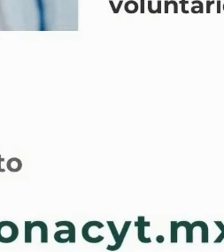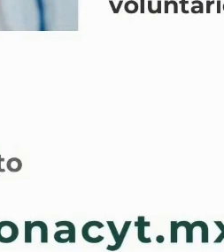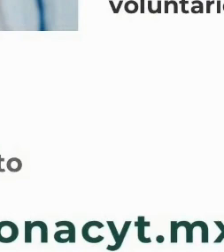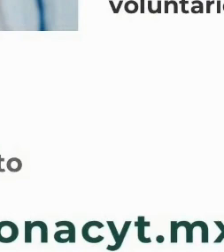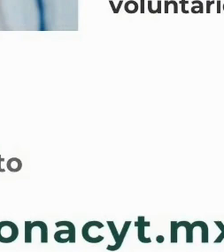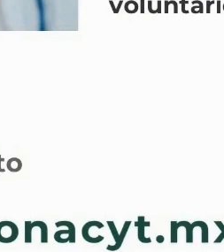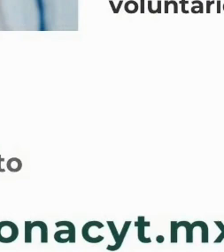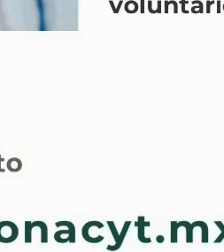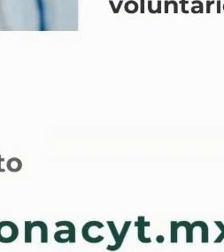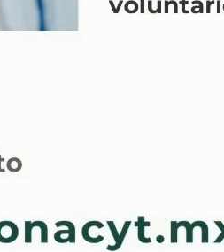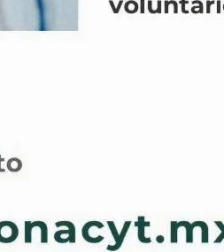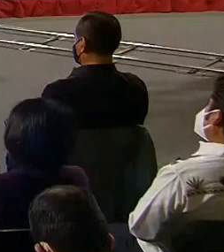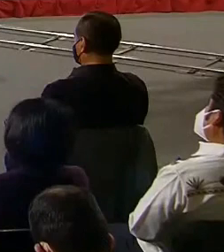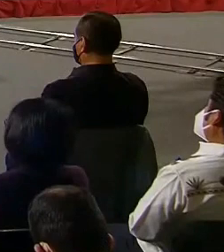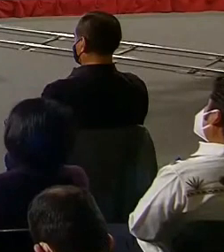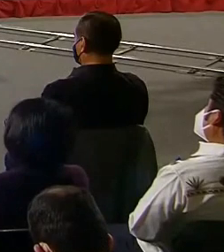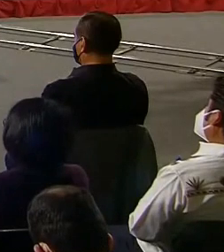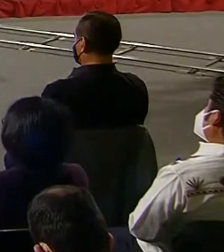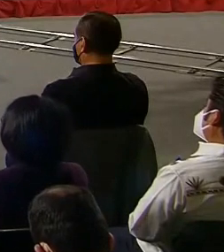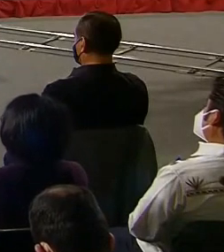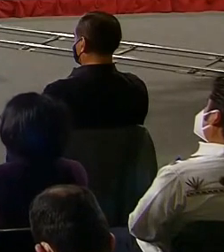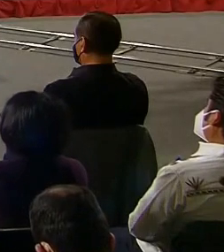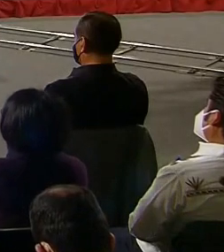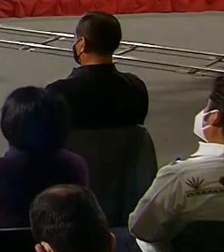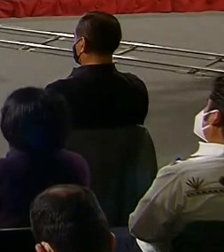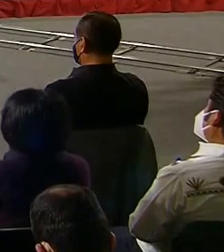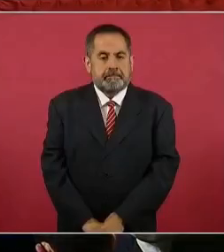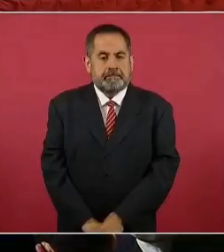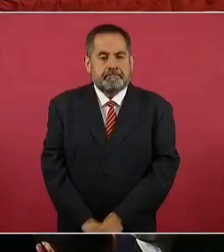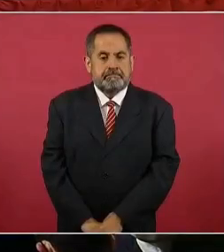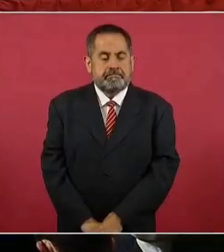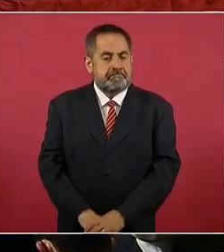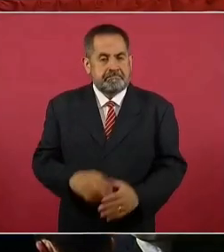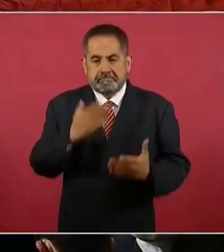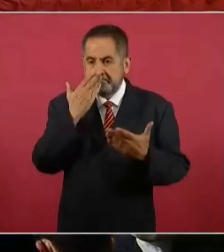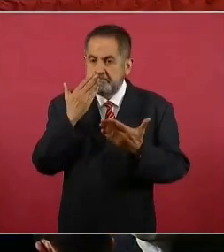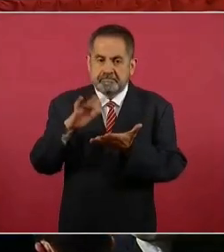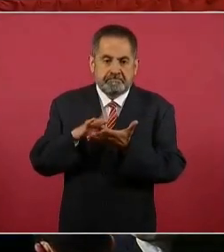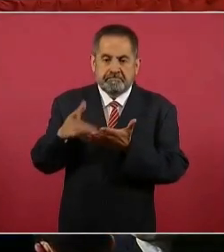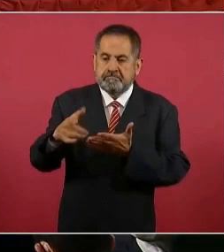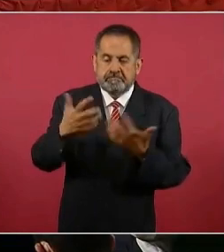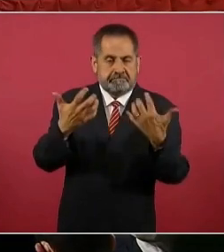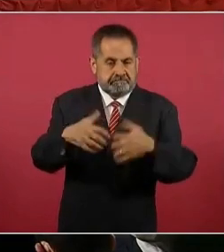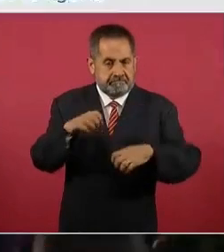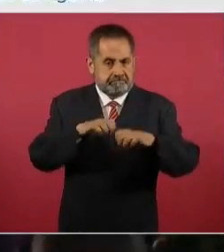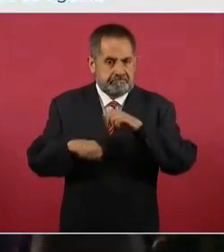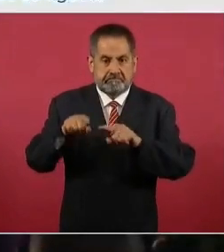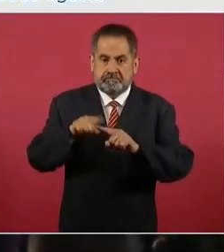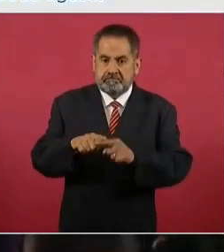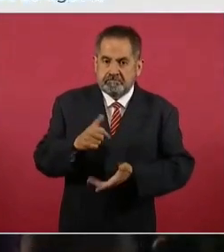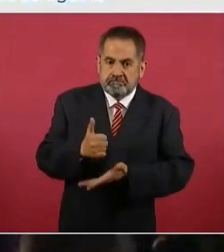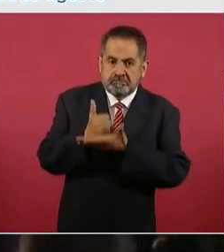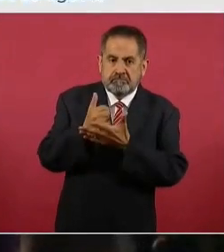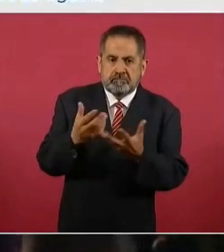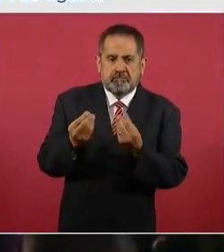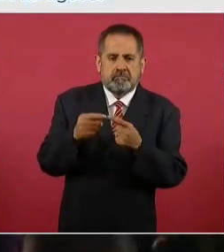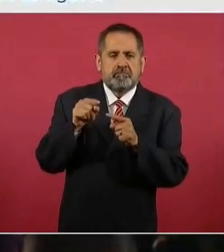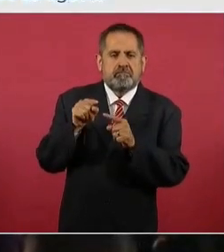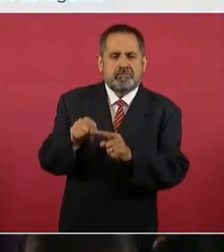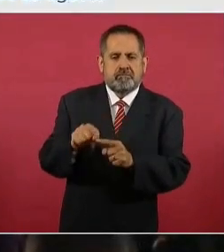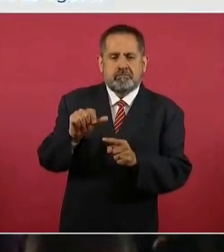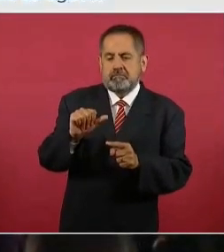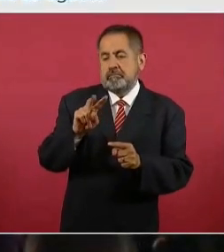con gran liderazgo de esta empresa mexicana con base científica y tecnológica, pero también de la